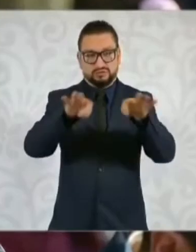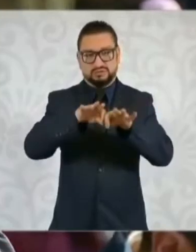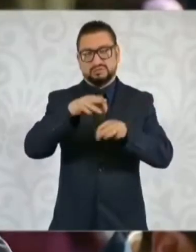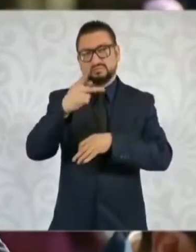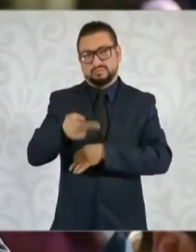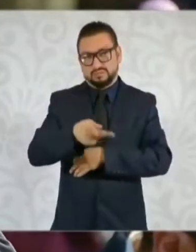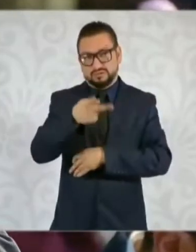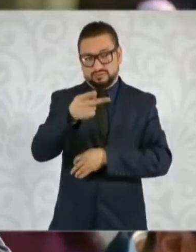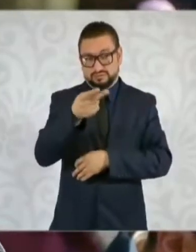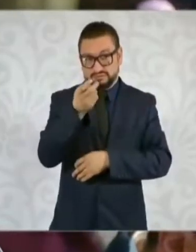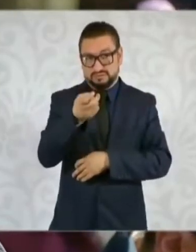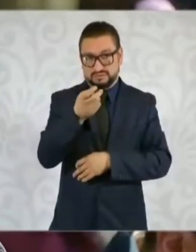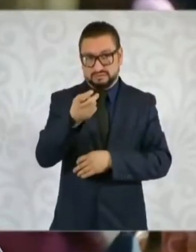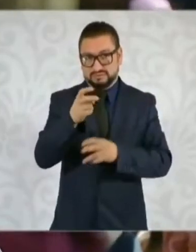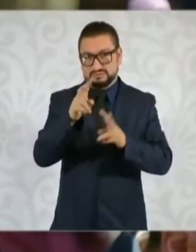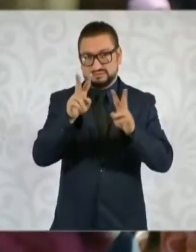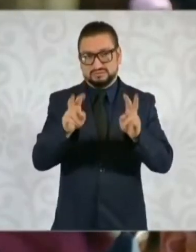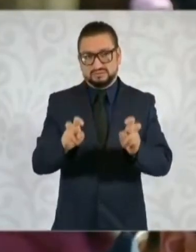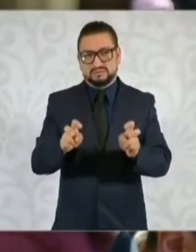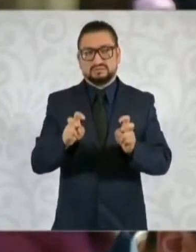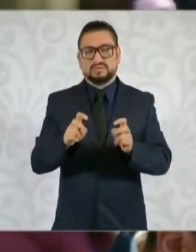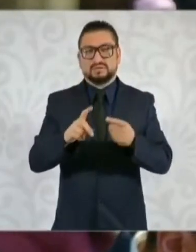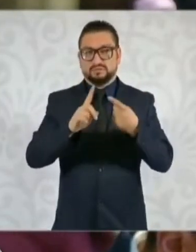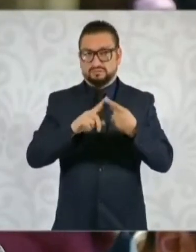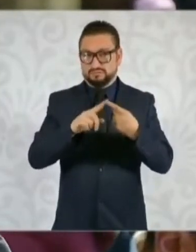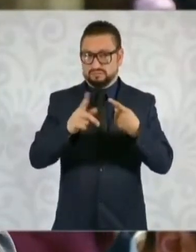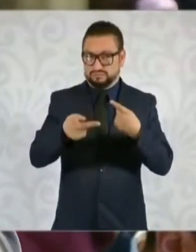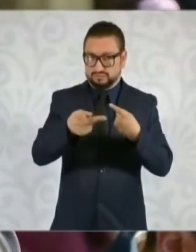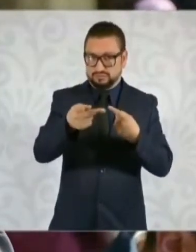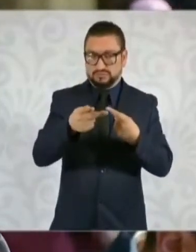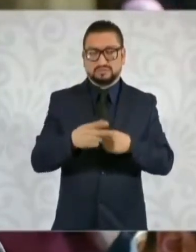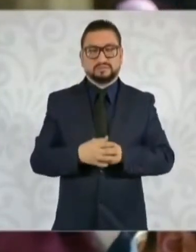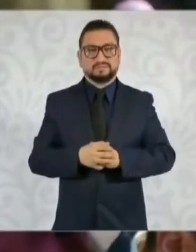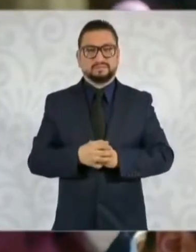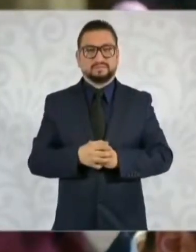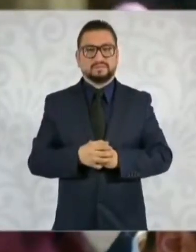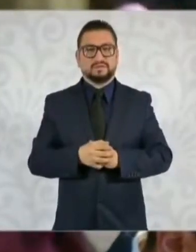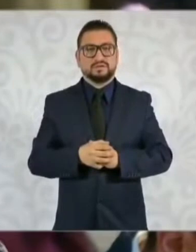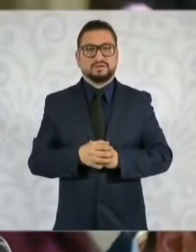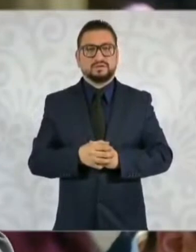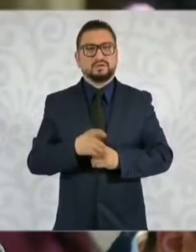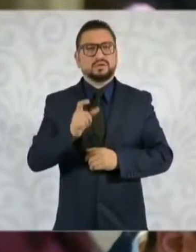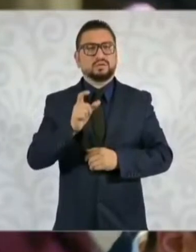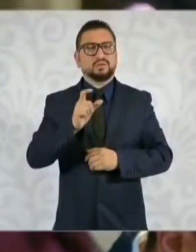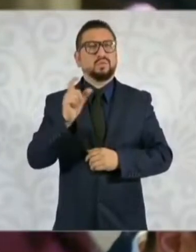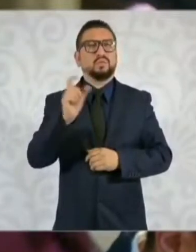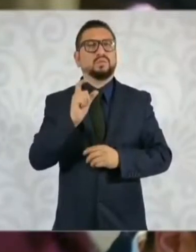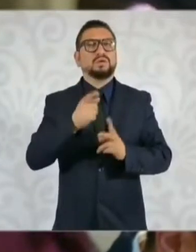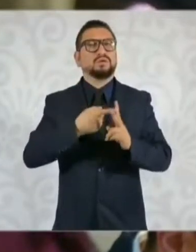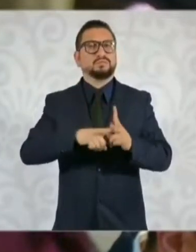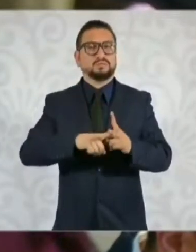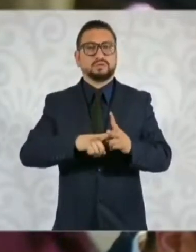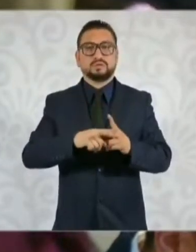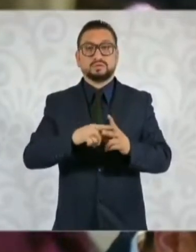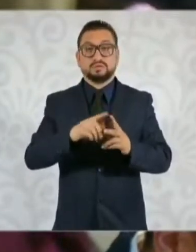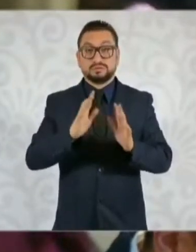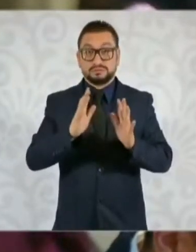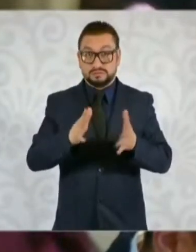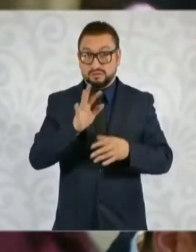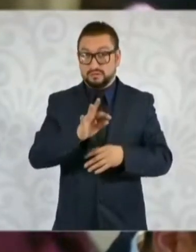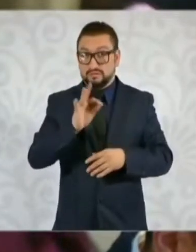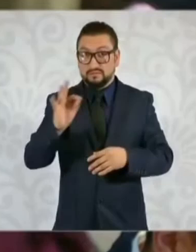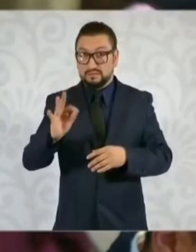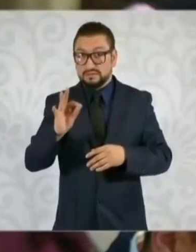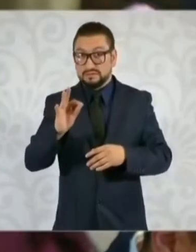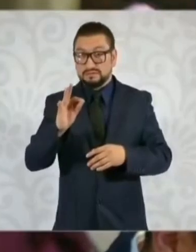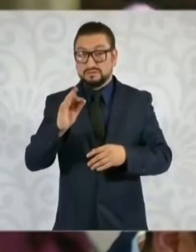Preguntarle sobre este tema, la primera sería cuándo va a iniciar o si ya tienen una fecha de la explotación